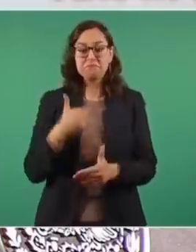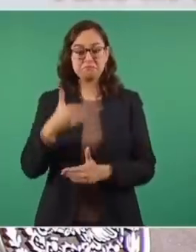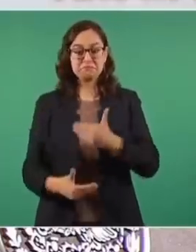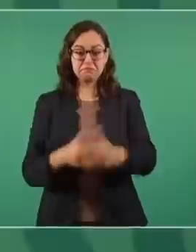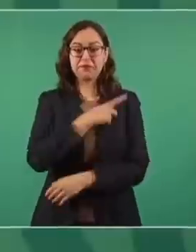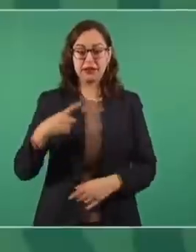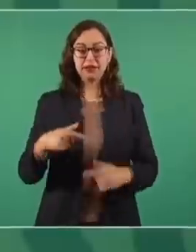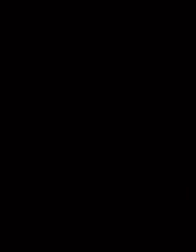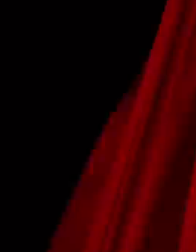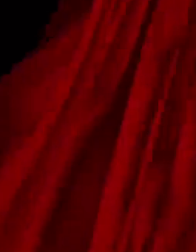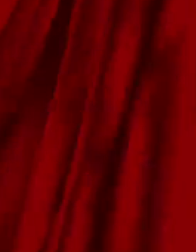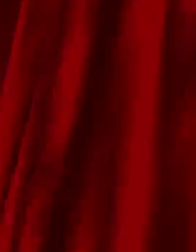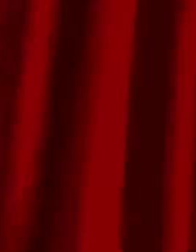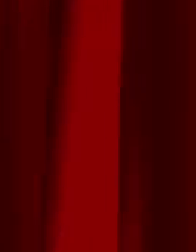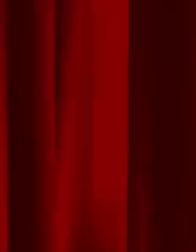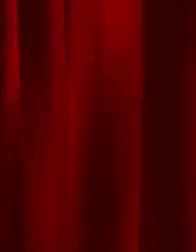Y se tiene que seguir avanzando. Presidente.